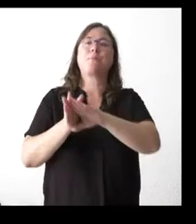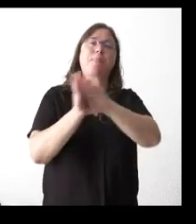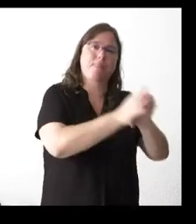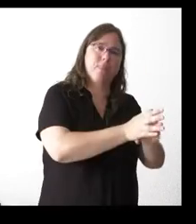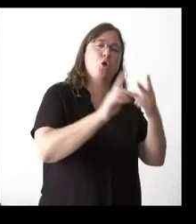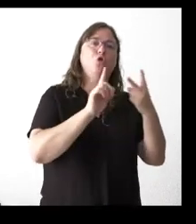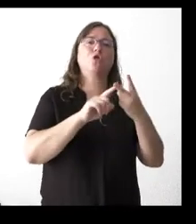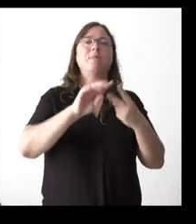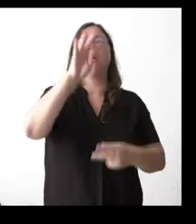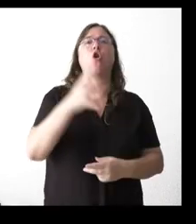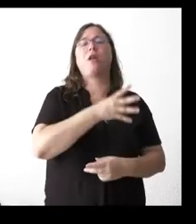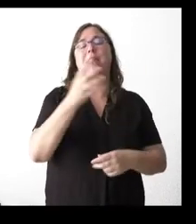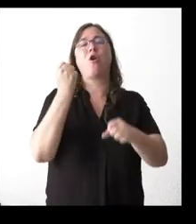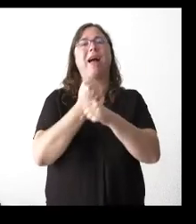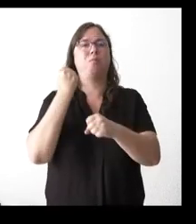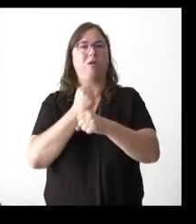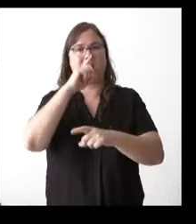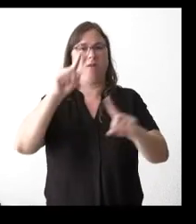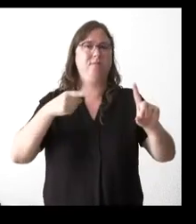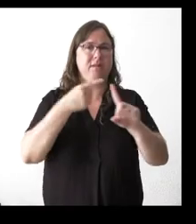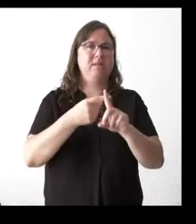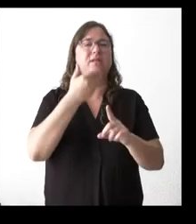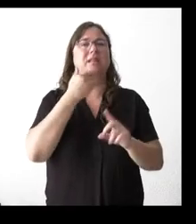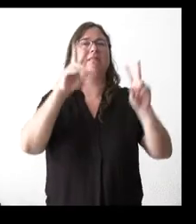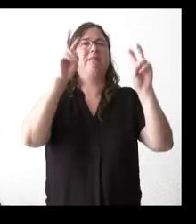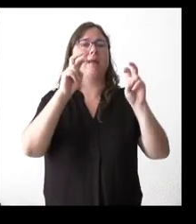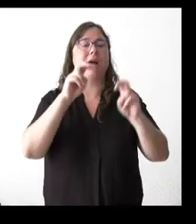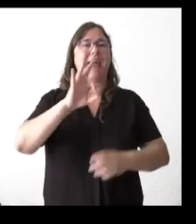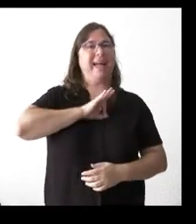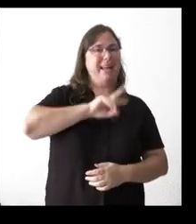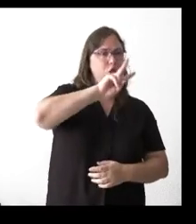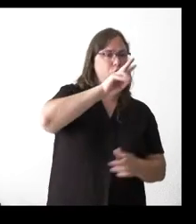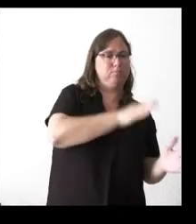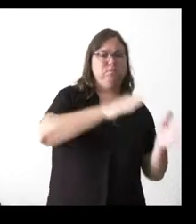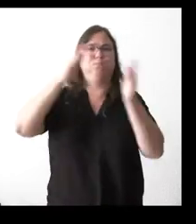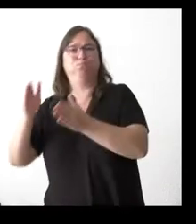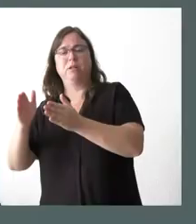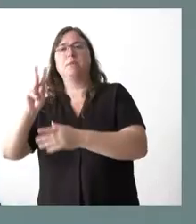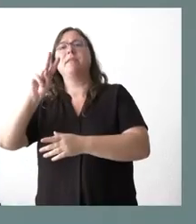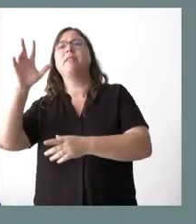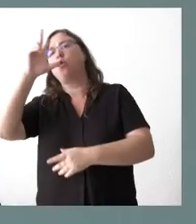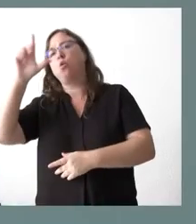ha acordado algo hoy sobre el traslado del festivo del 2 de enero al 25 de julio. Gracias.